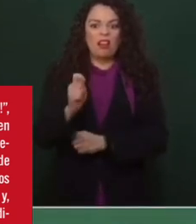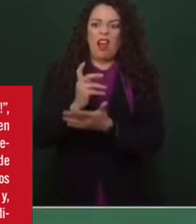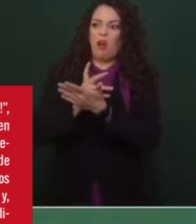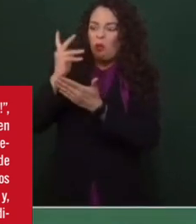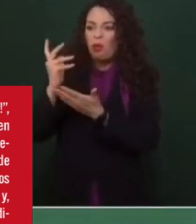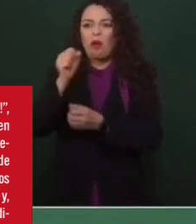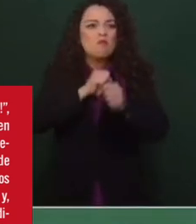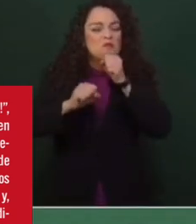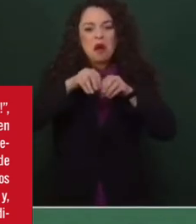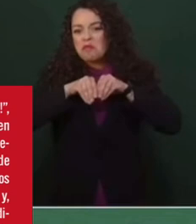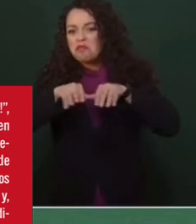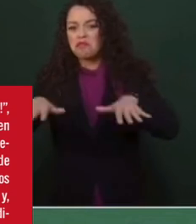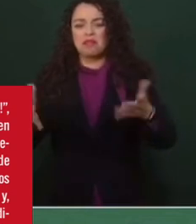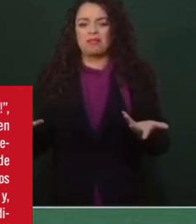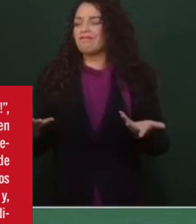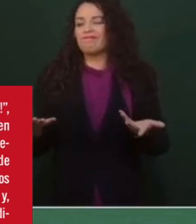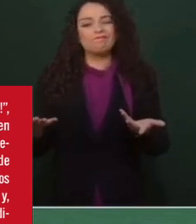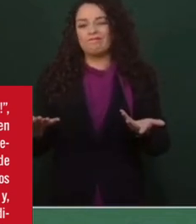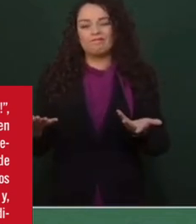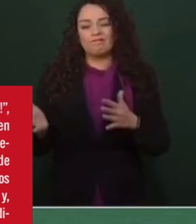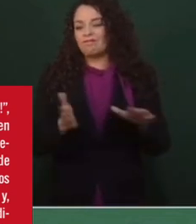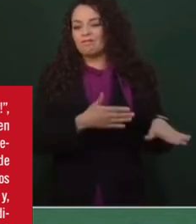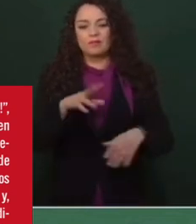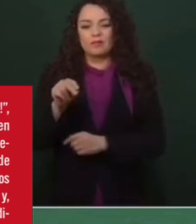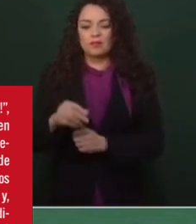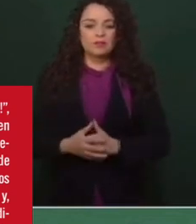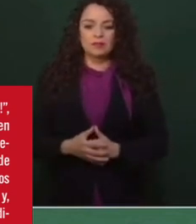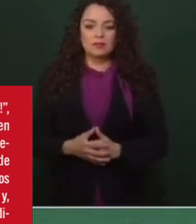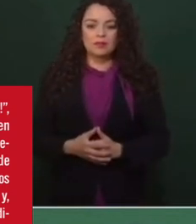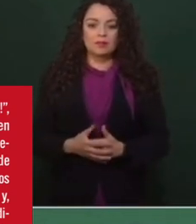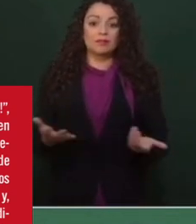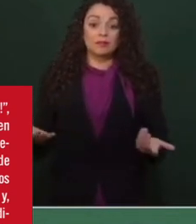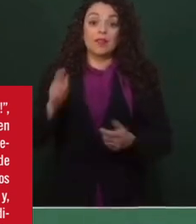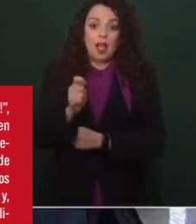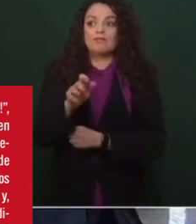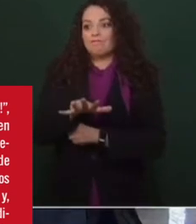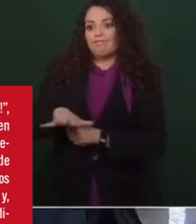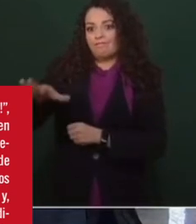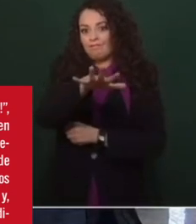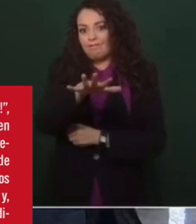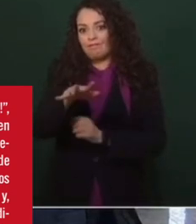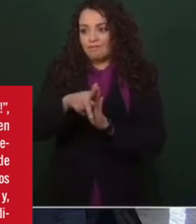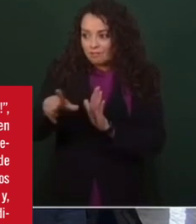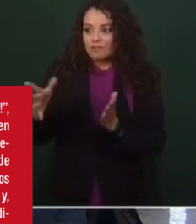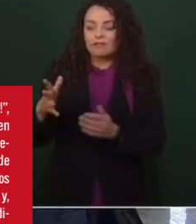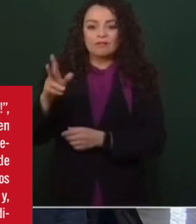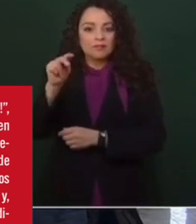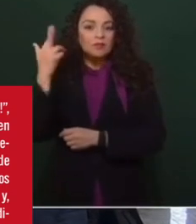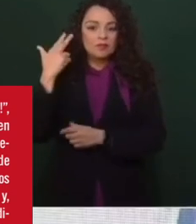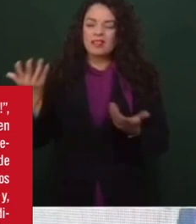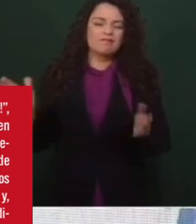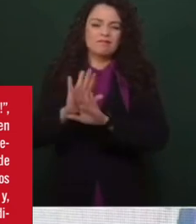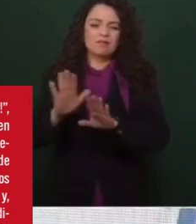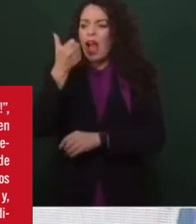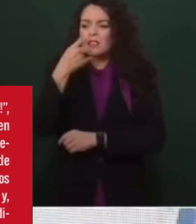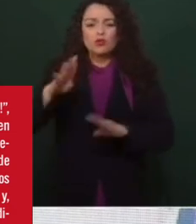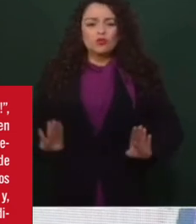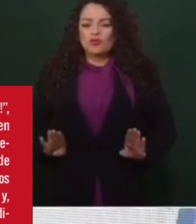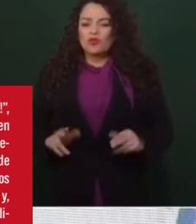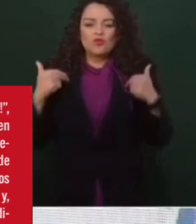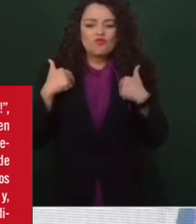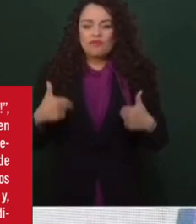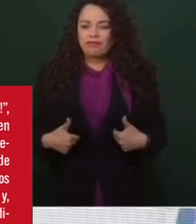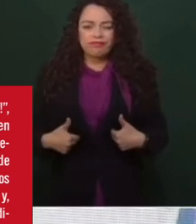y sensacionalismo en los medios no, además la vida es así, la condición humana